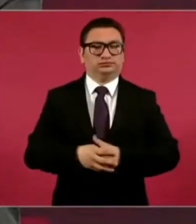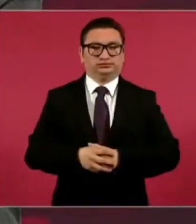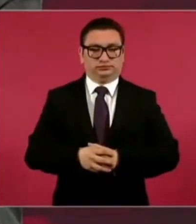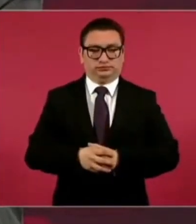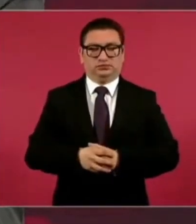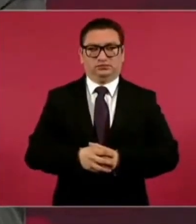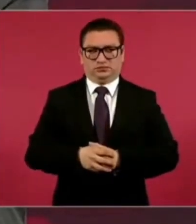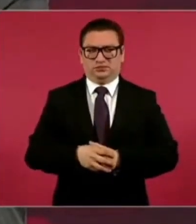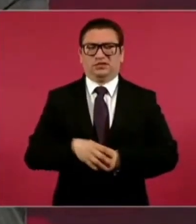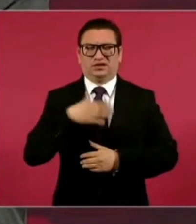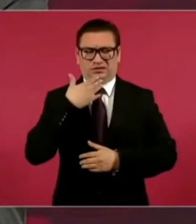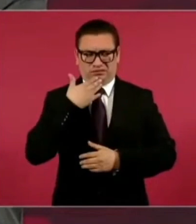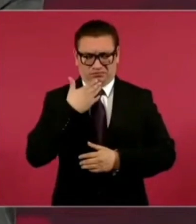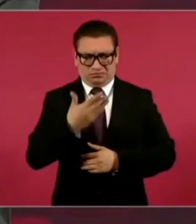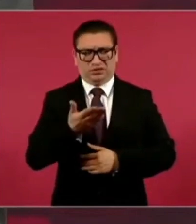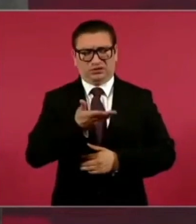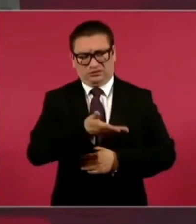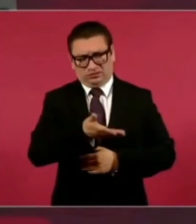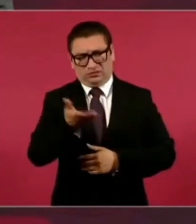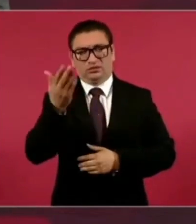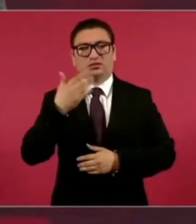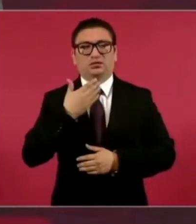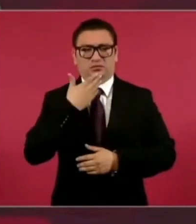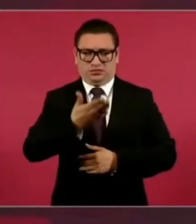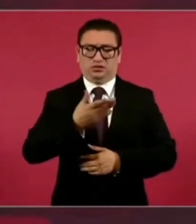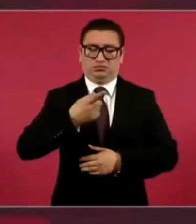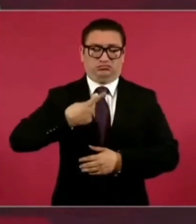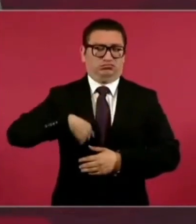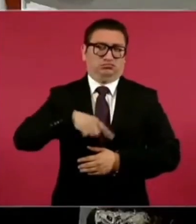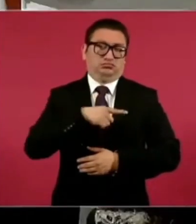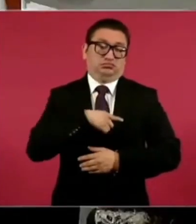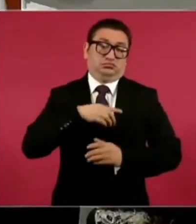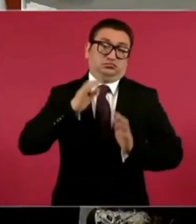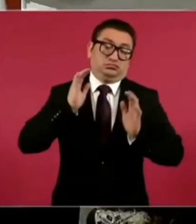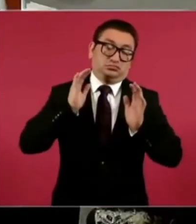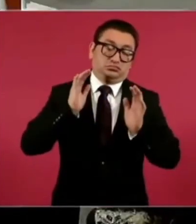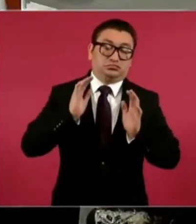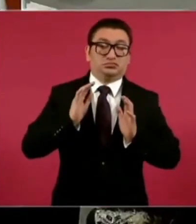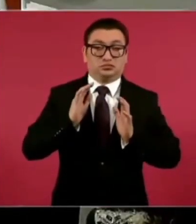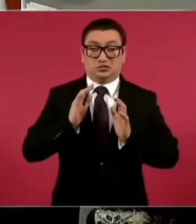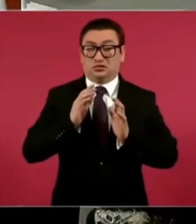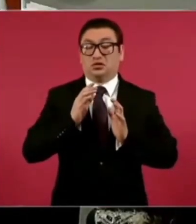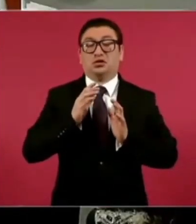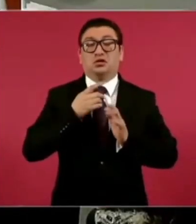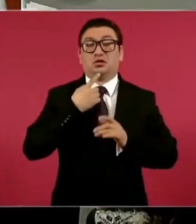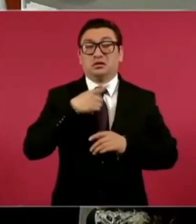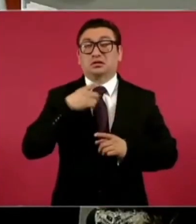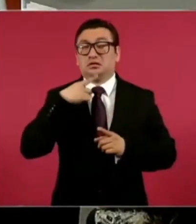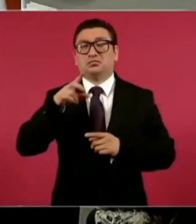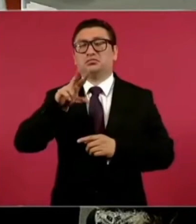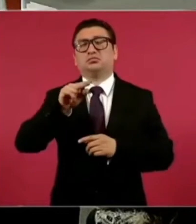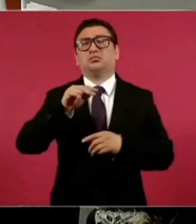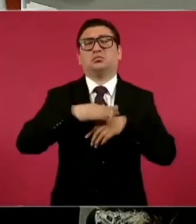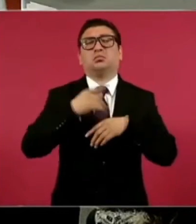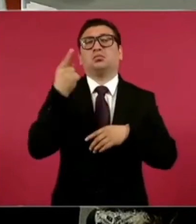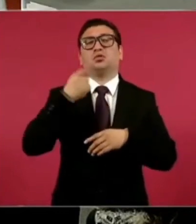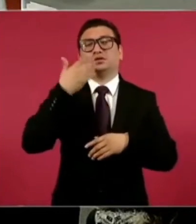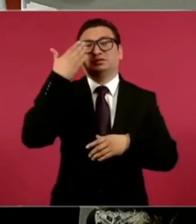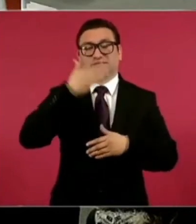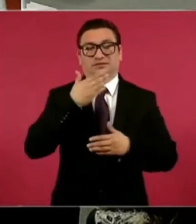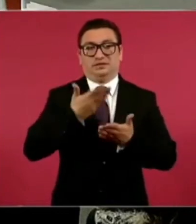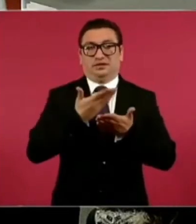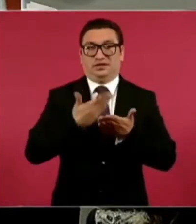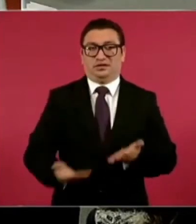Pero está bien, no nos podemos quejar, porque estamos viviendo momentos